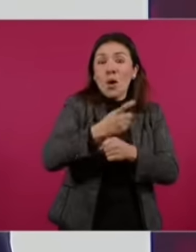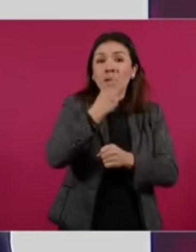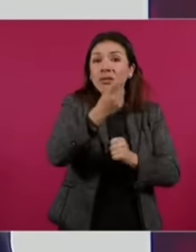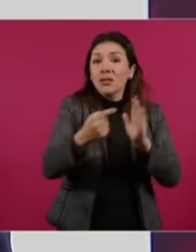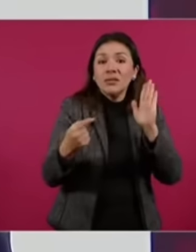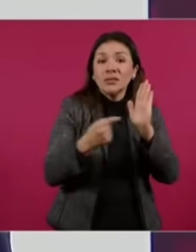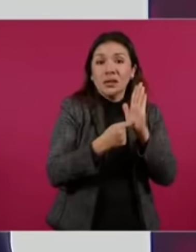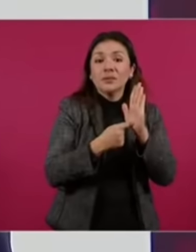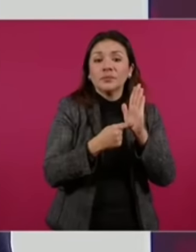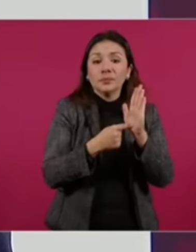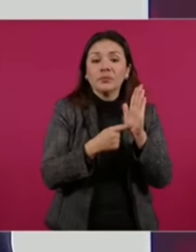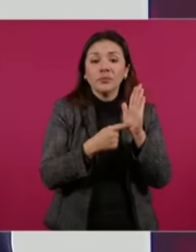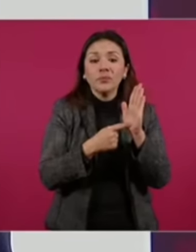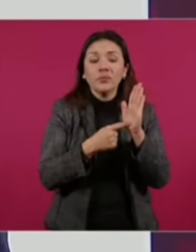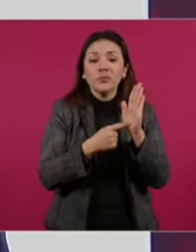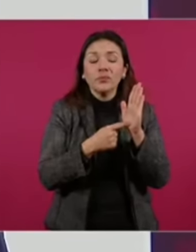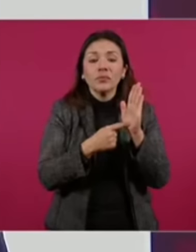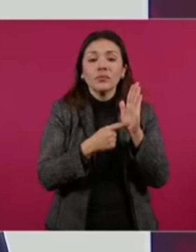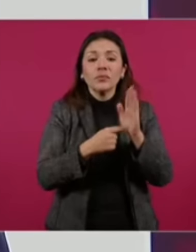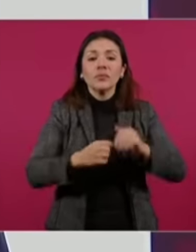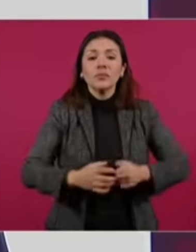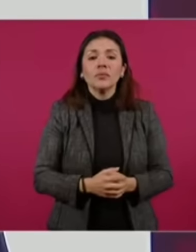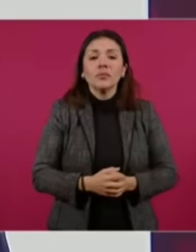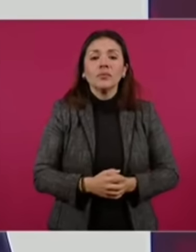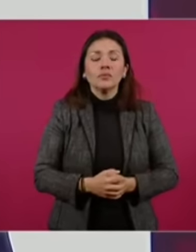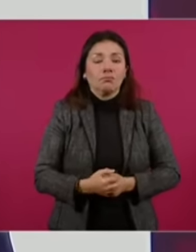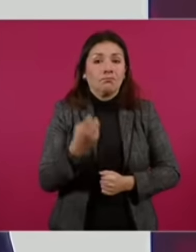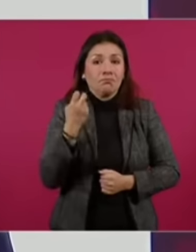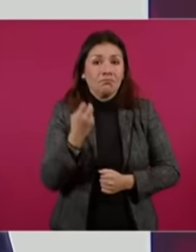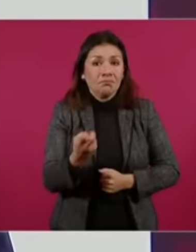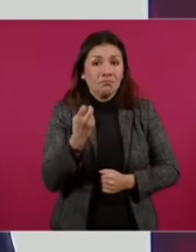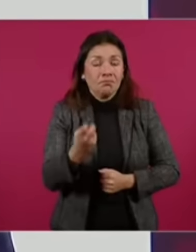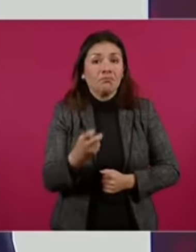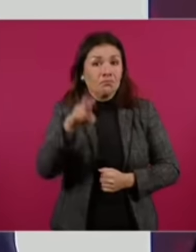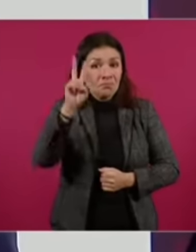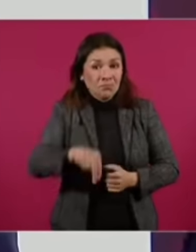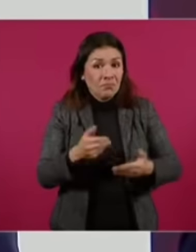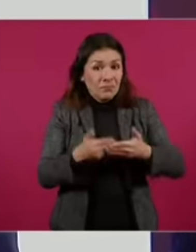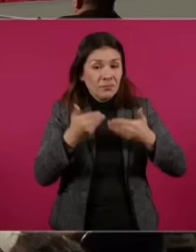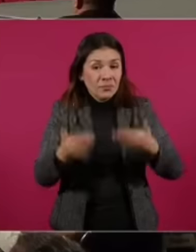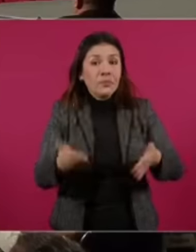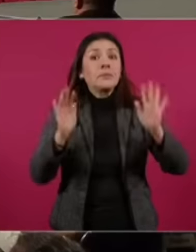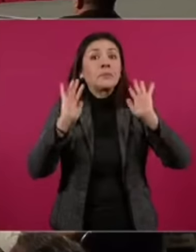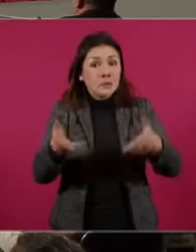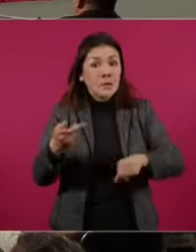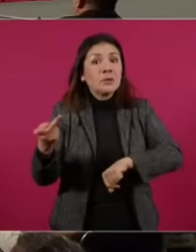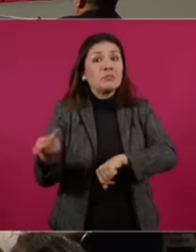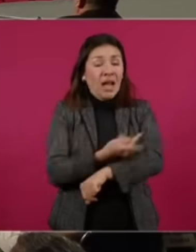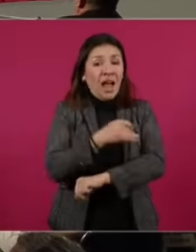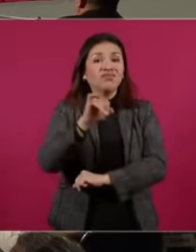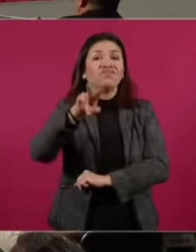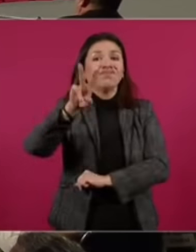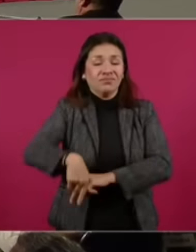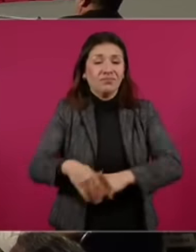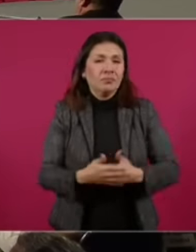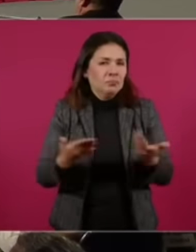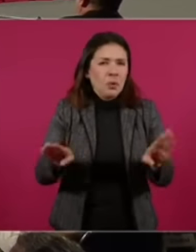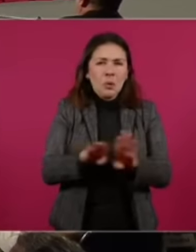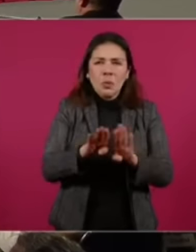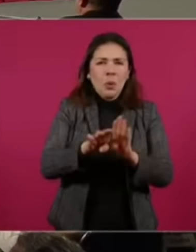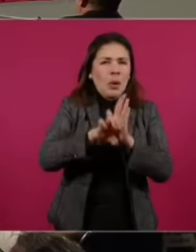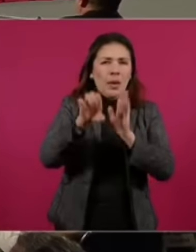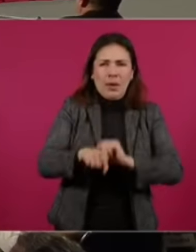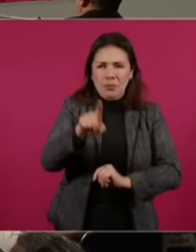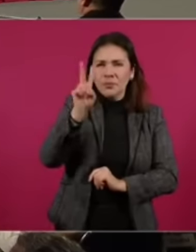del cuarto constitucional. Esto es algo que ya en la realidad el día de hoy sucede y podemos verlo como ejemplo